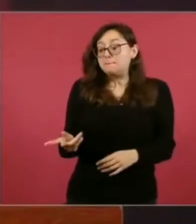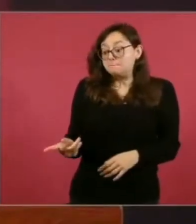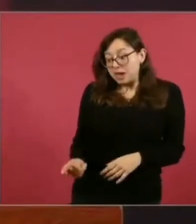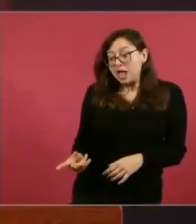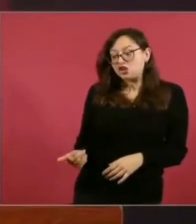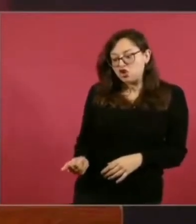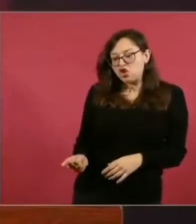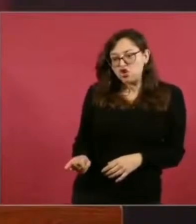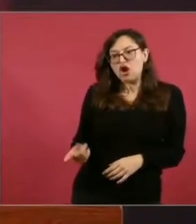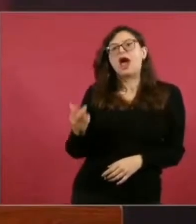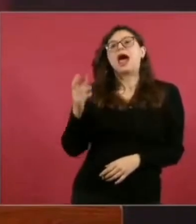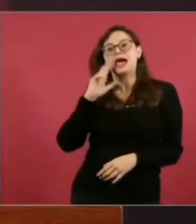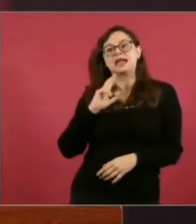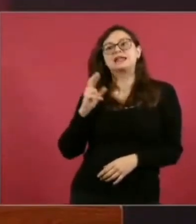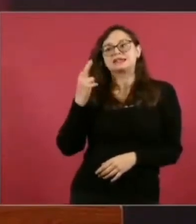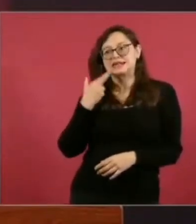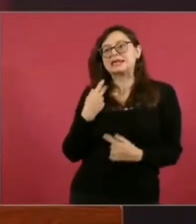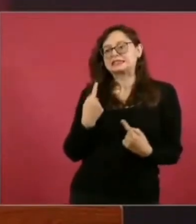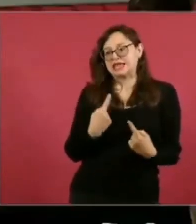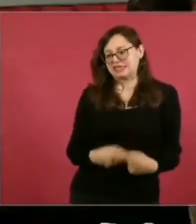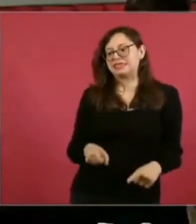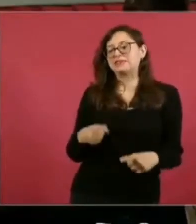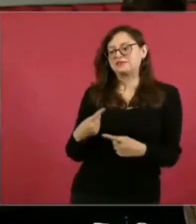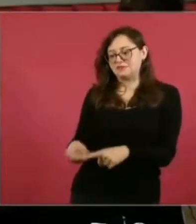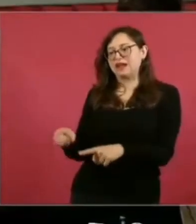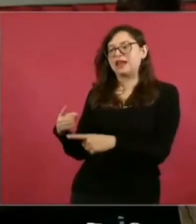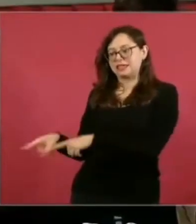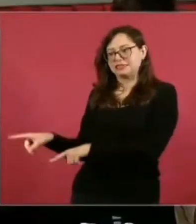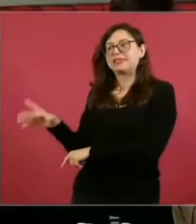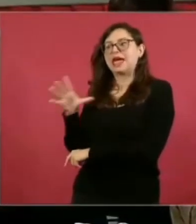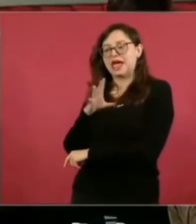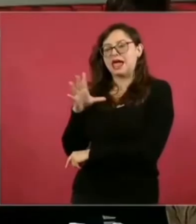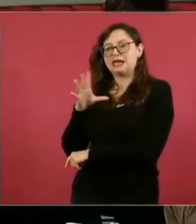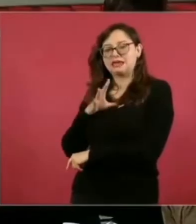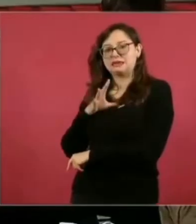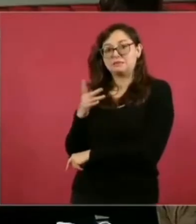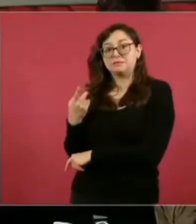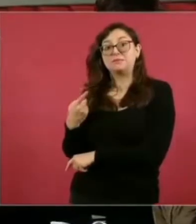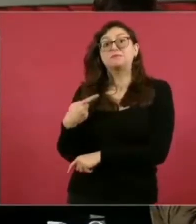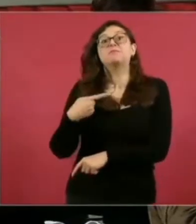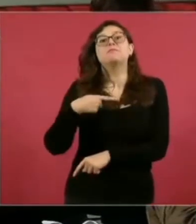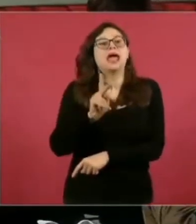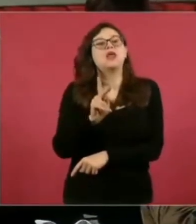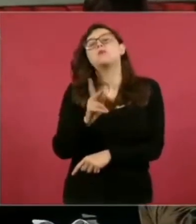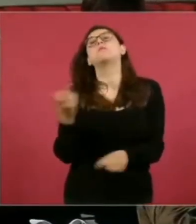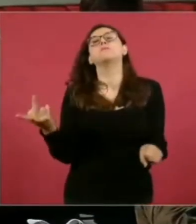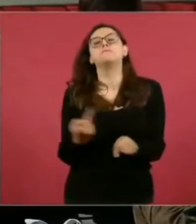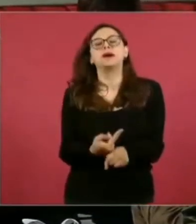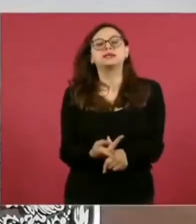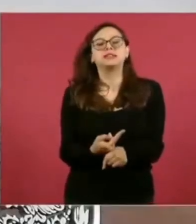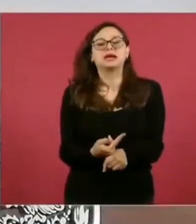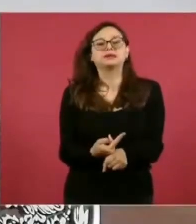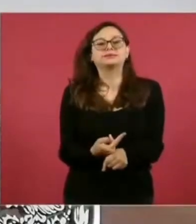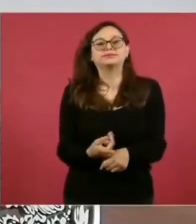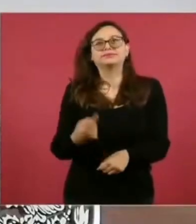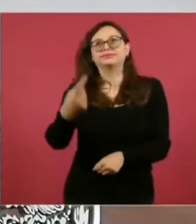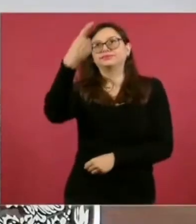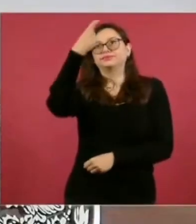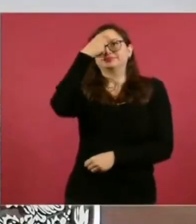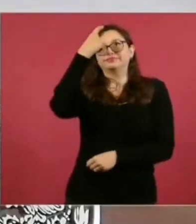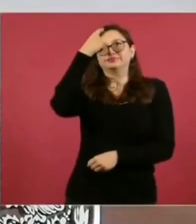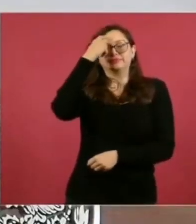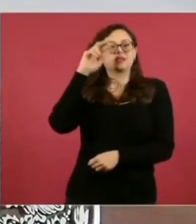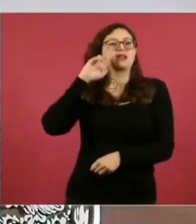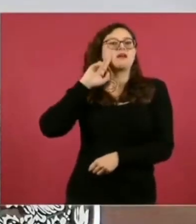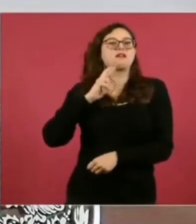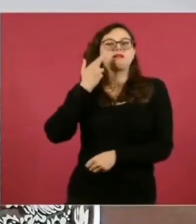Pero lo malo es que el racismo quedó como una ideología y ha hecho mucho daño